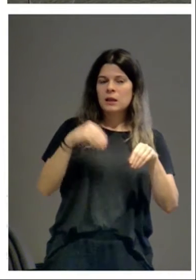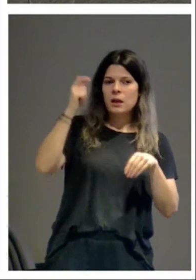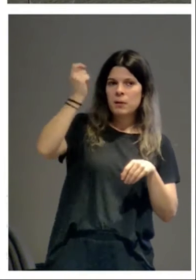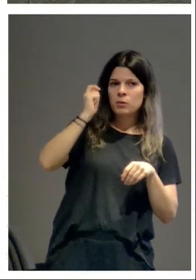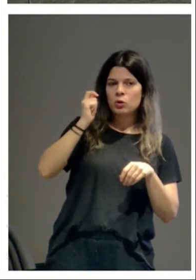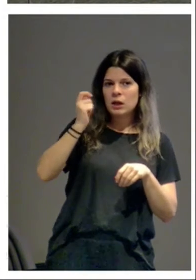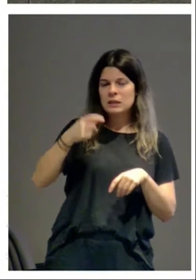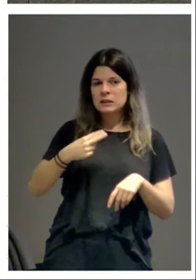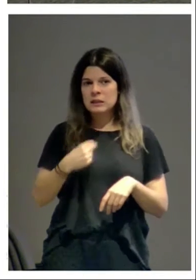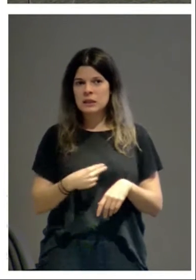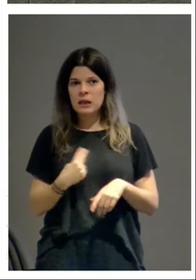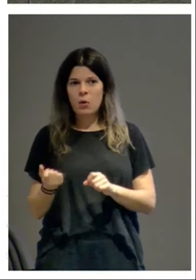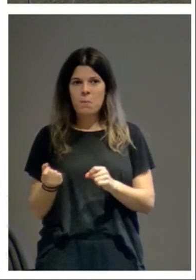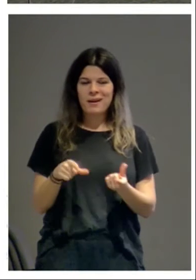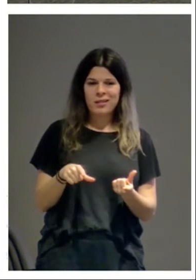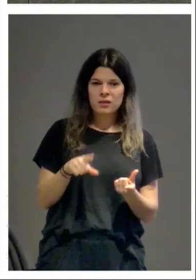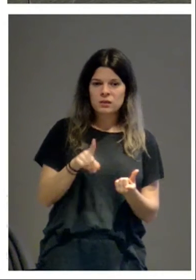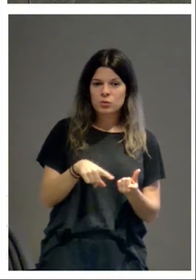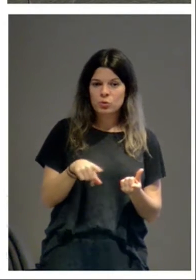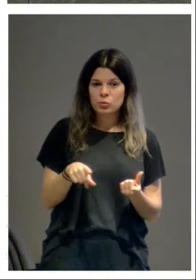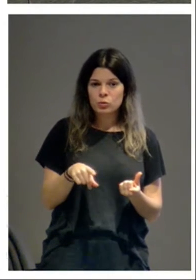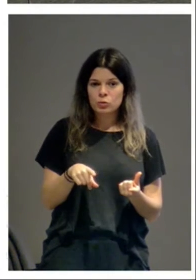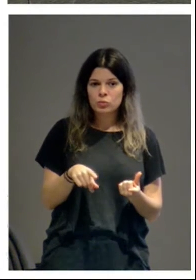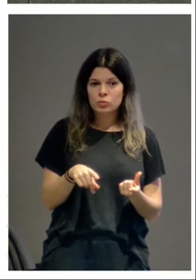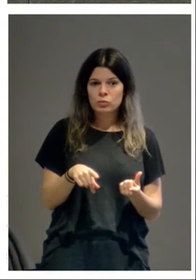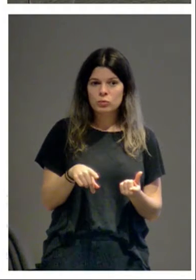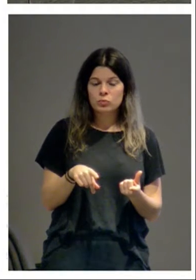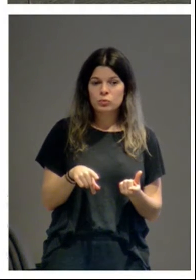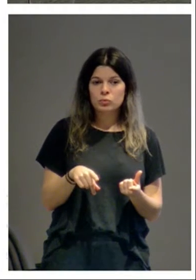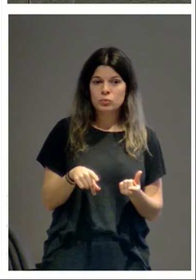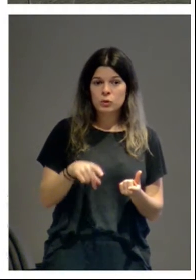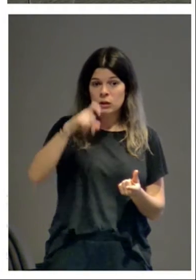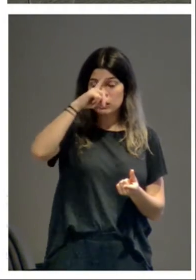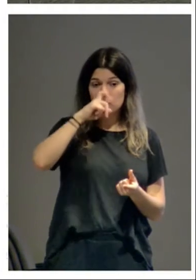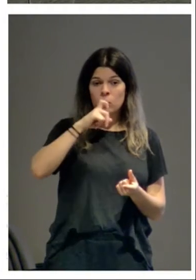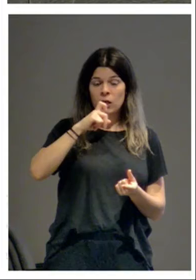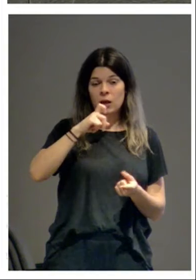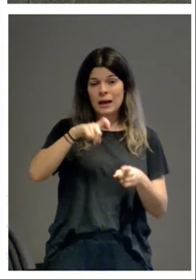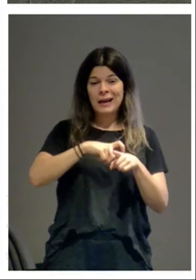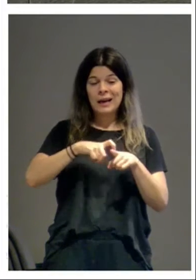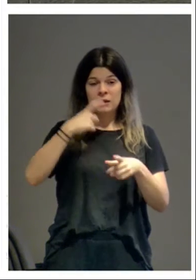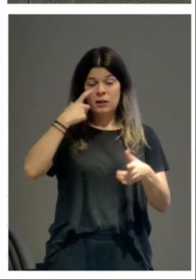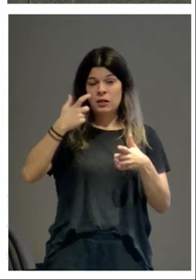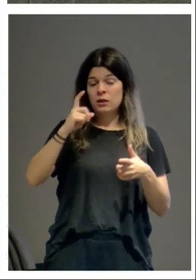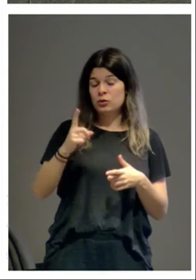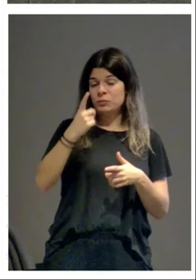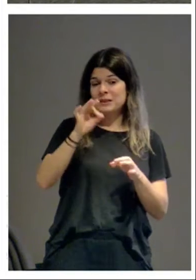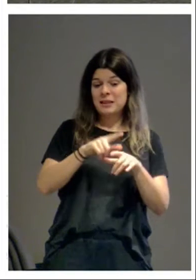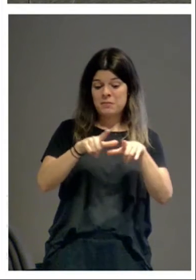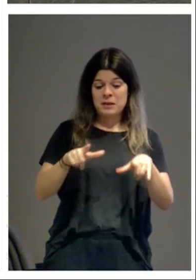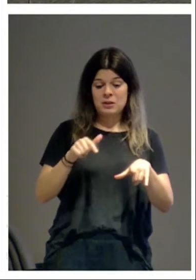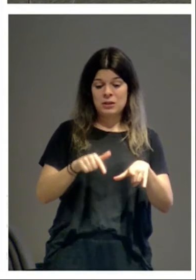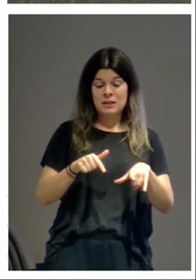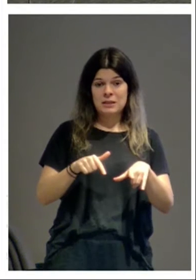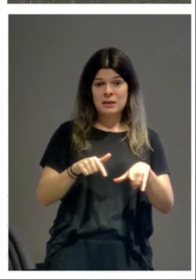Santiago? Y sí, se parece. ¿Recuerdan que uno de los rasgos más llamativos en la planta es que la